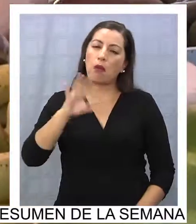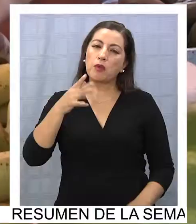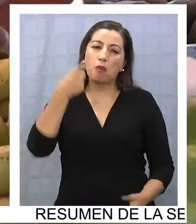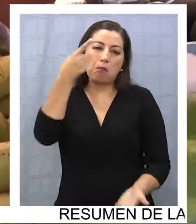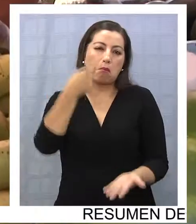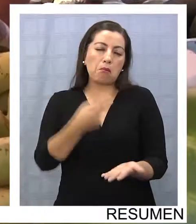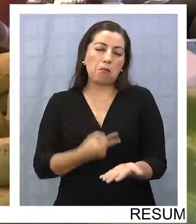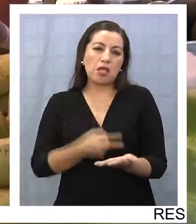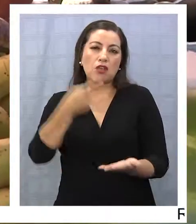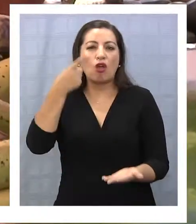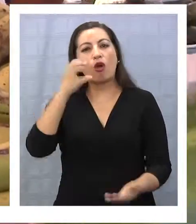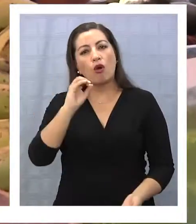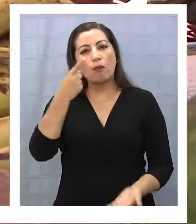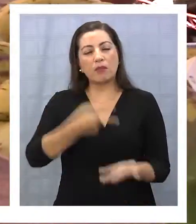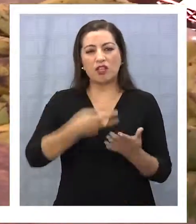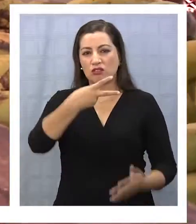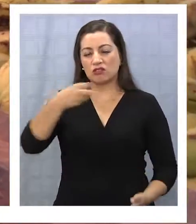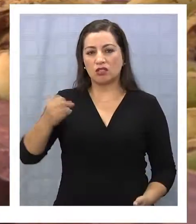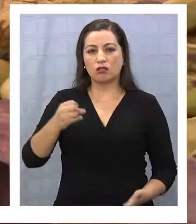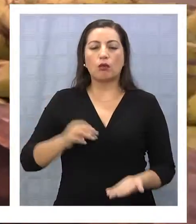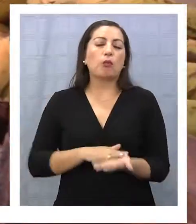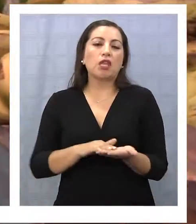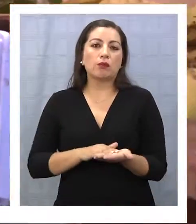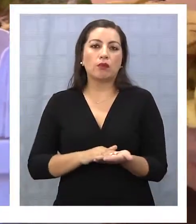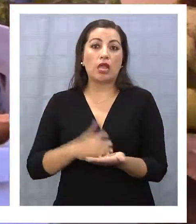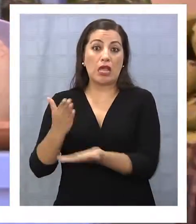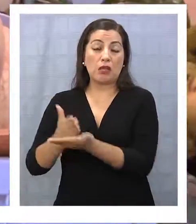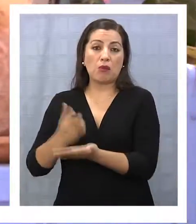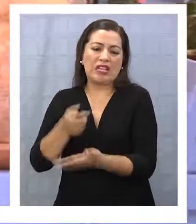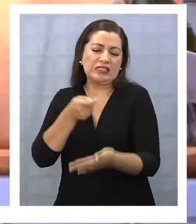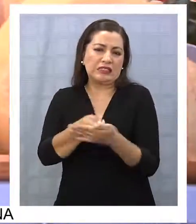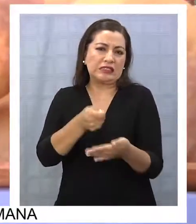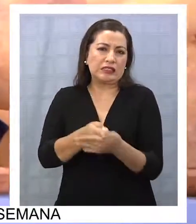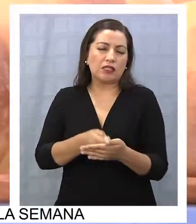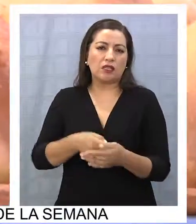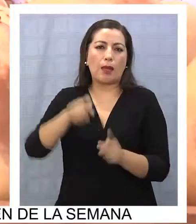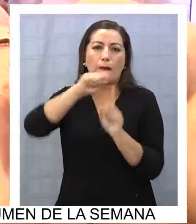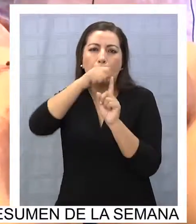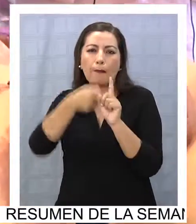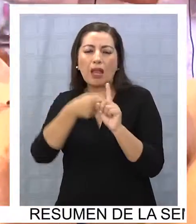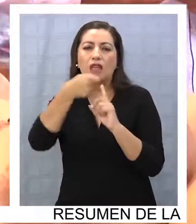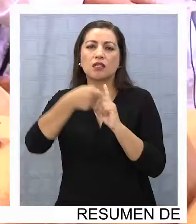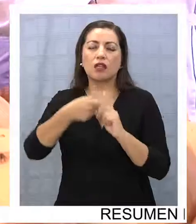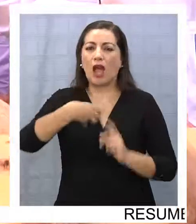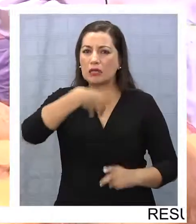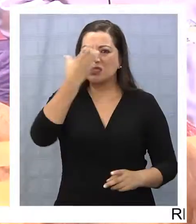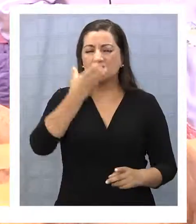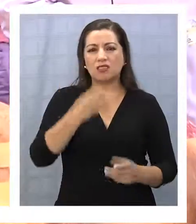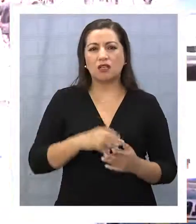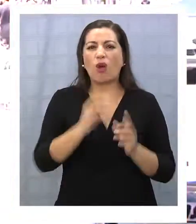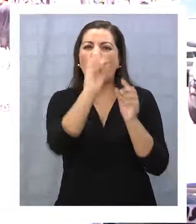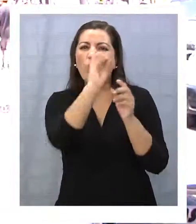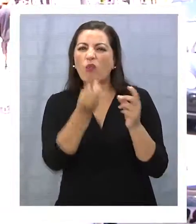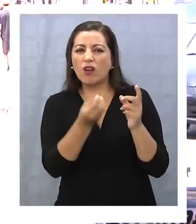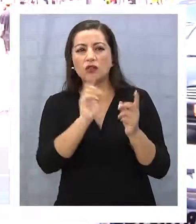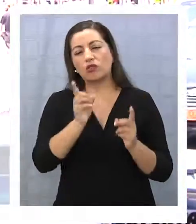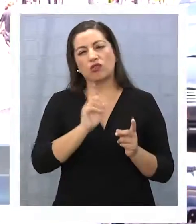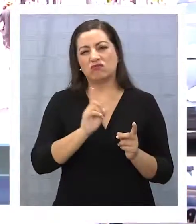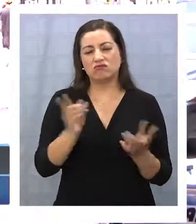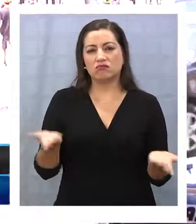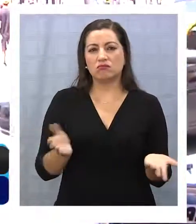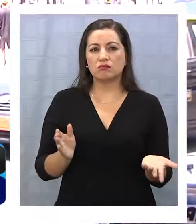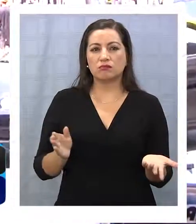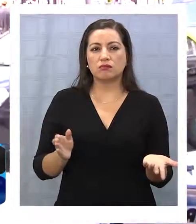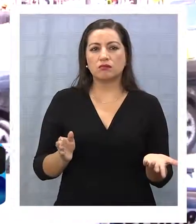pesos. A veces en la escuela mismo le exigen naranjas, manzanas, plátanos, uva no, no es necesario que la lleguen los niños.